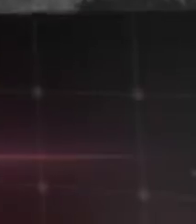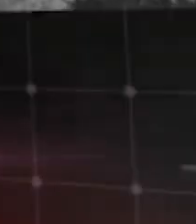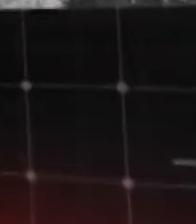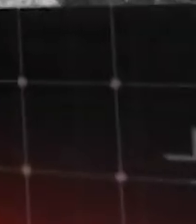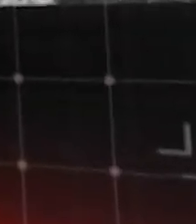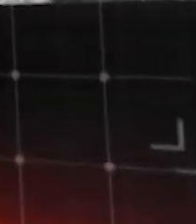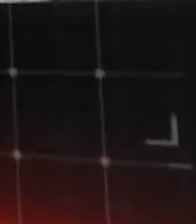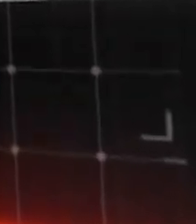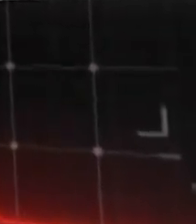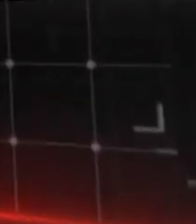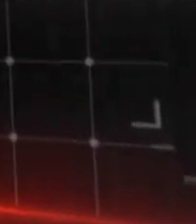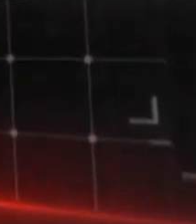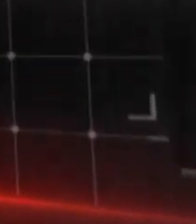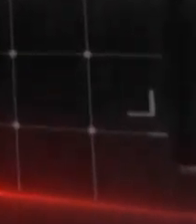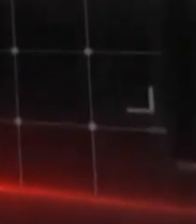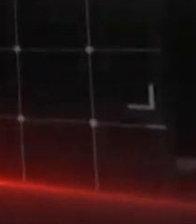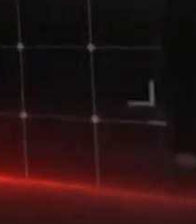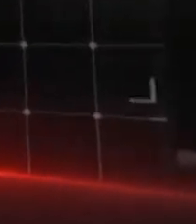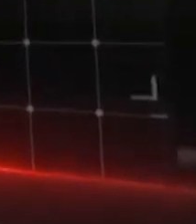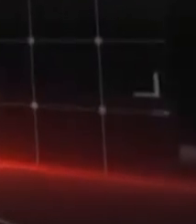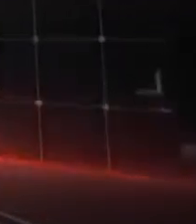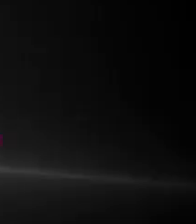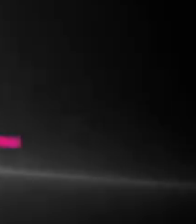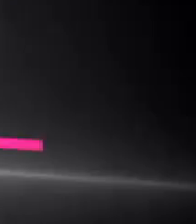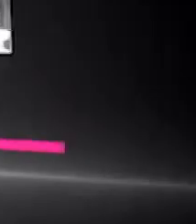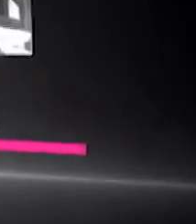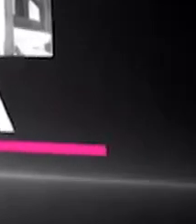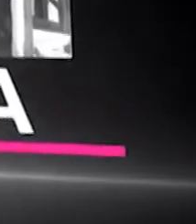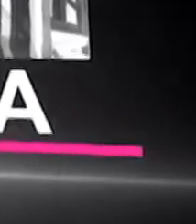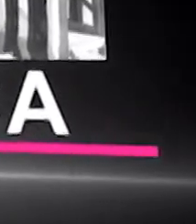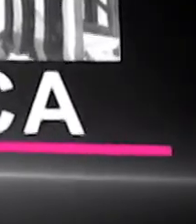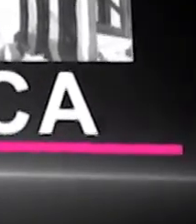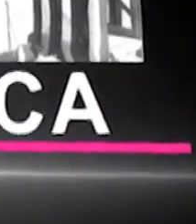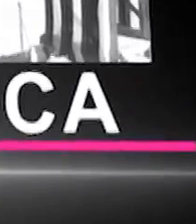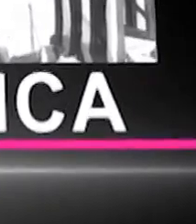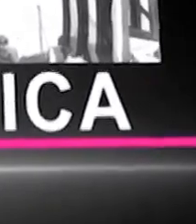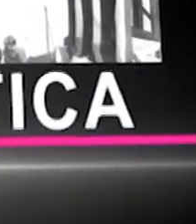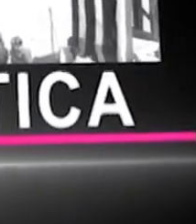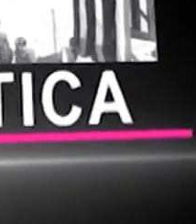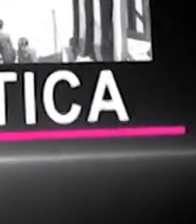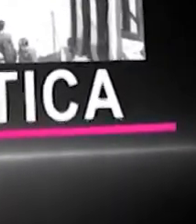Bicentenario, destacados invitados de diferentes ámbitos del quehacer nacional.